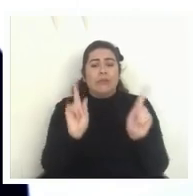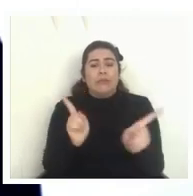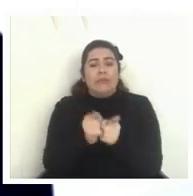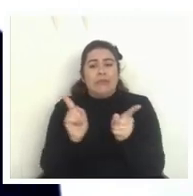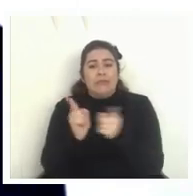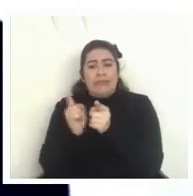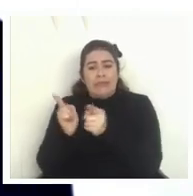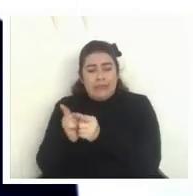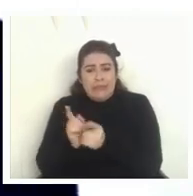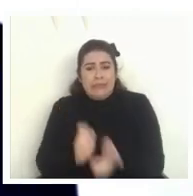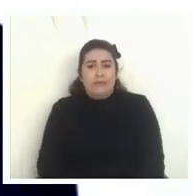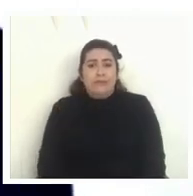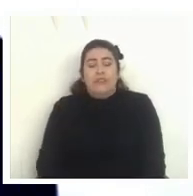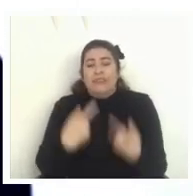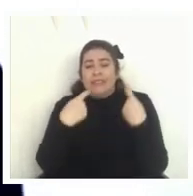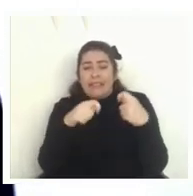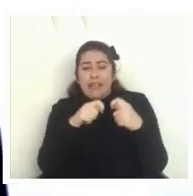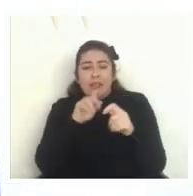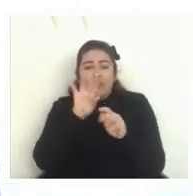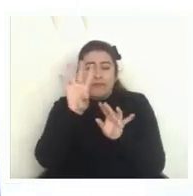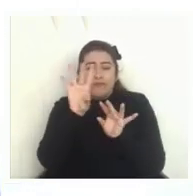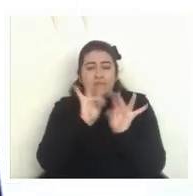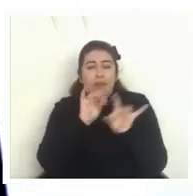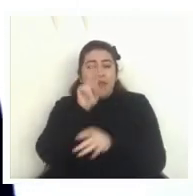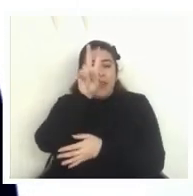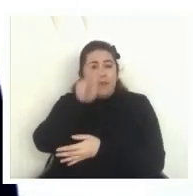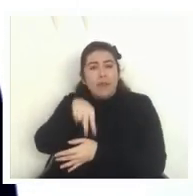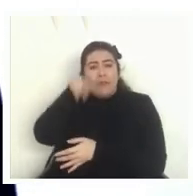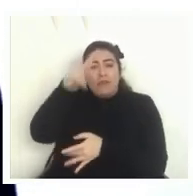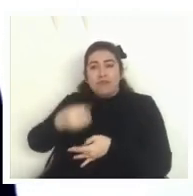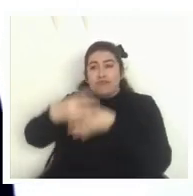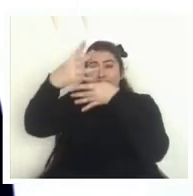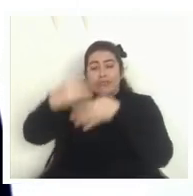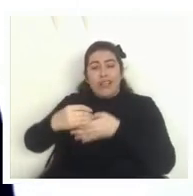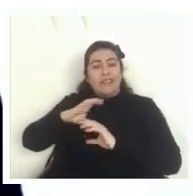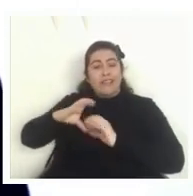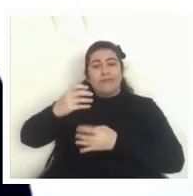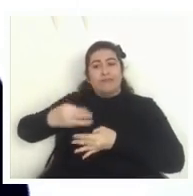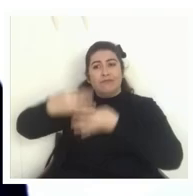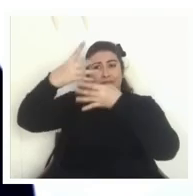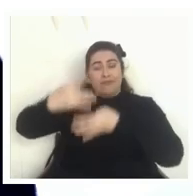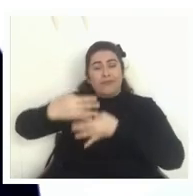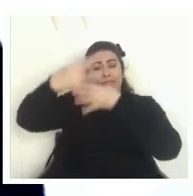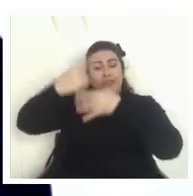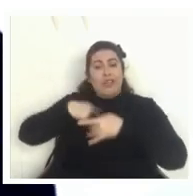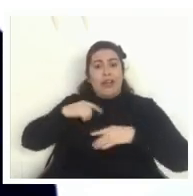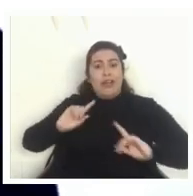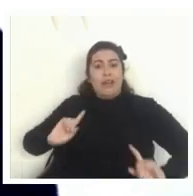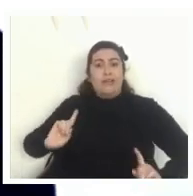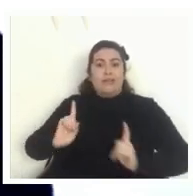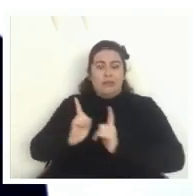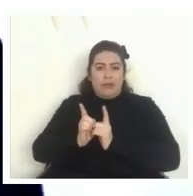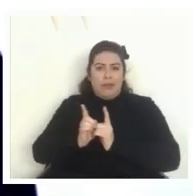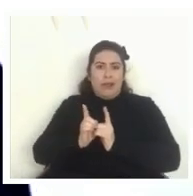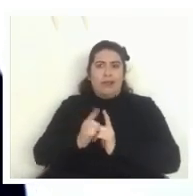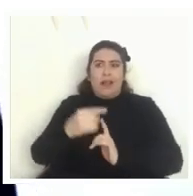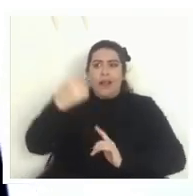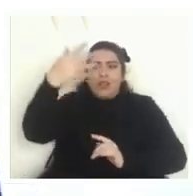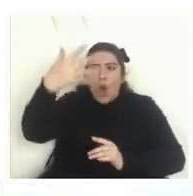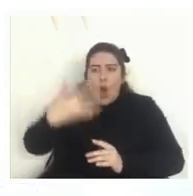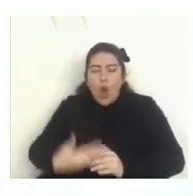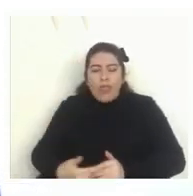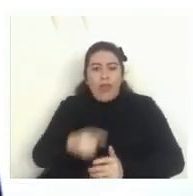yo he estado tratando de y me he estado mirando las preguntas que han ido llegando voy a tratar de resumir es imposible poder hacer cada pregunta que